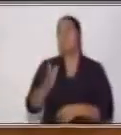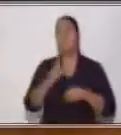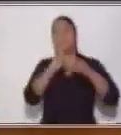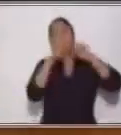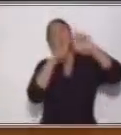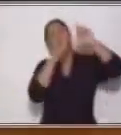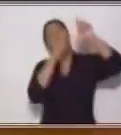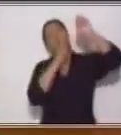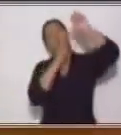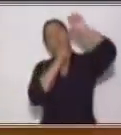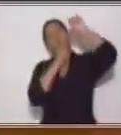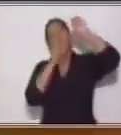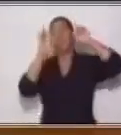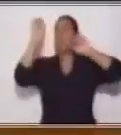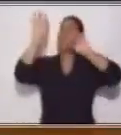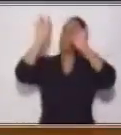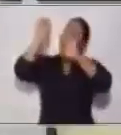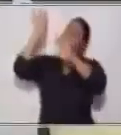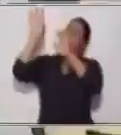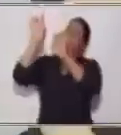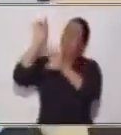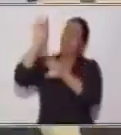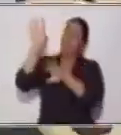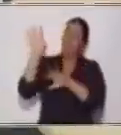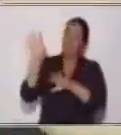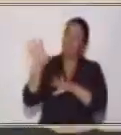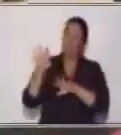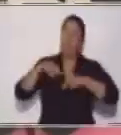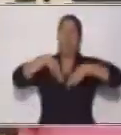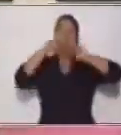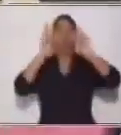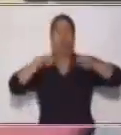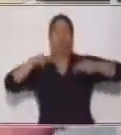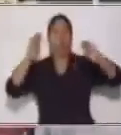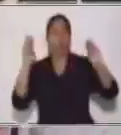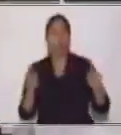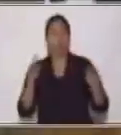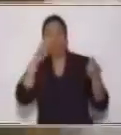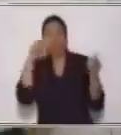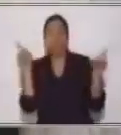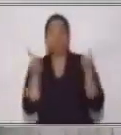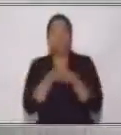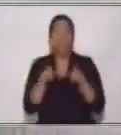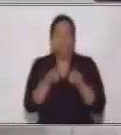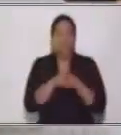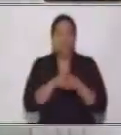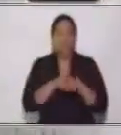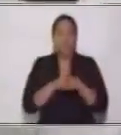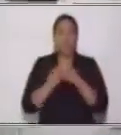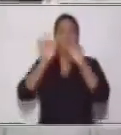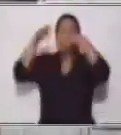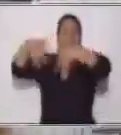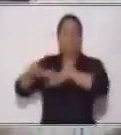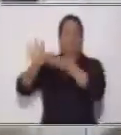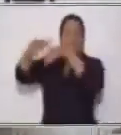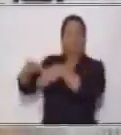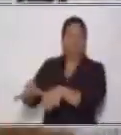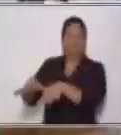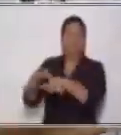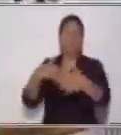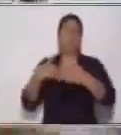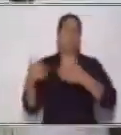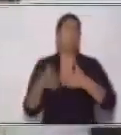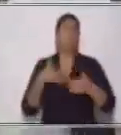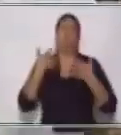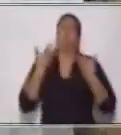la luna, a las estrellas, las montañas y también al mar. Aunque esté